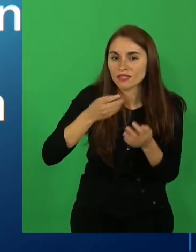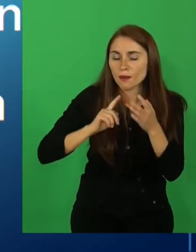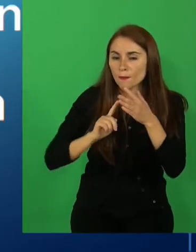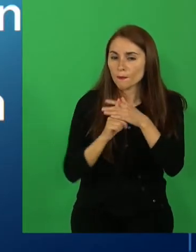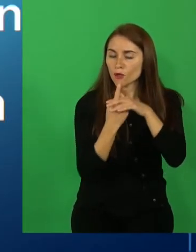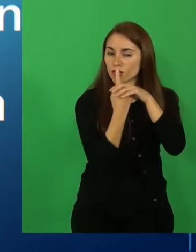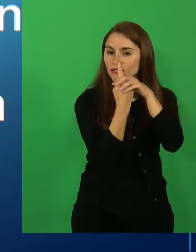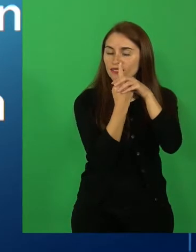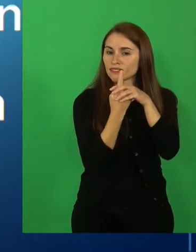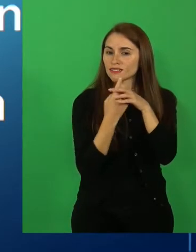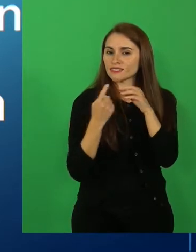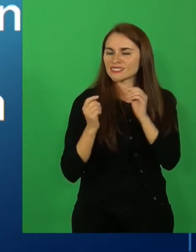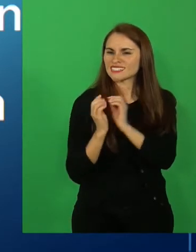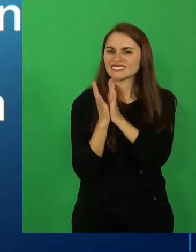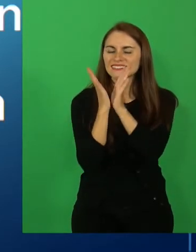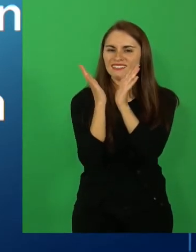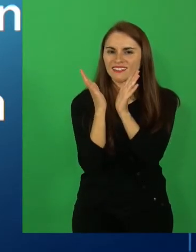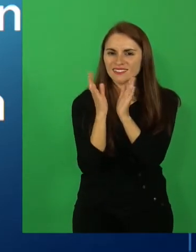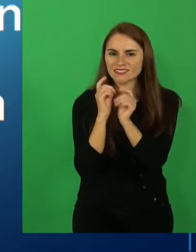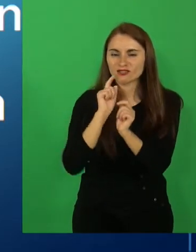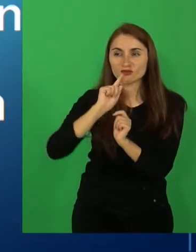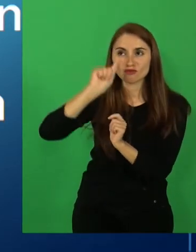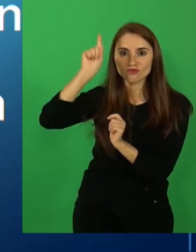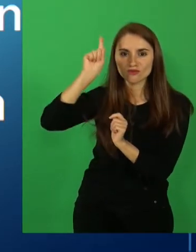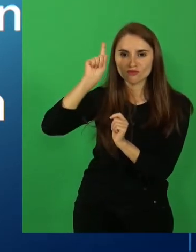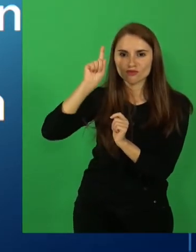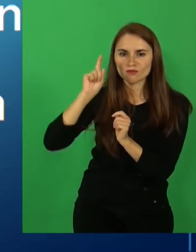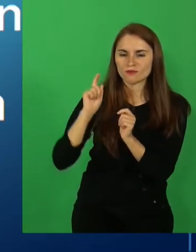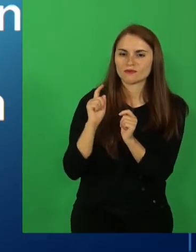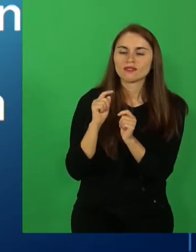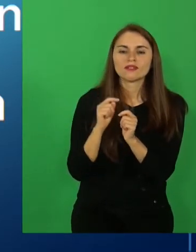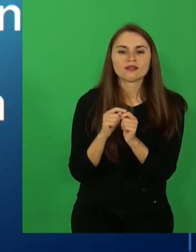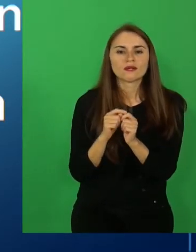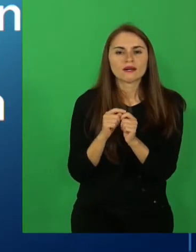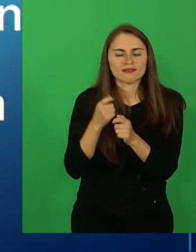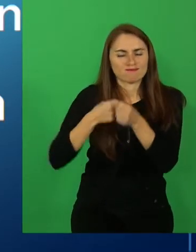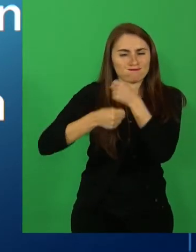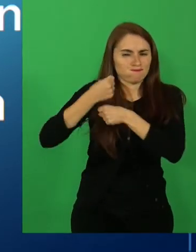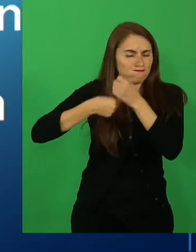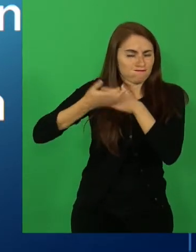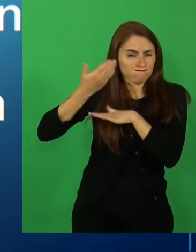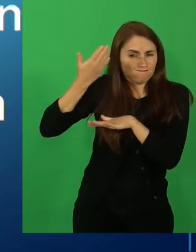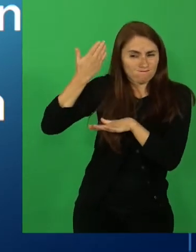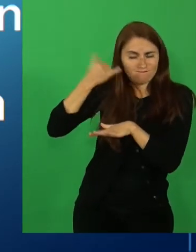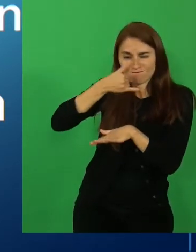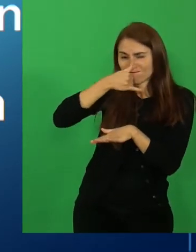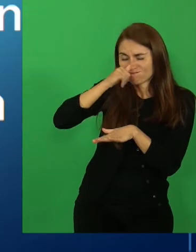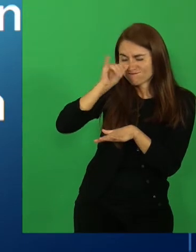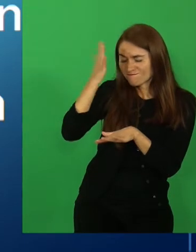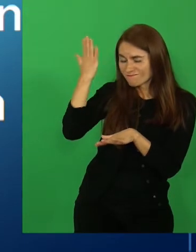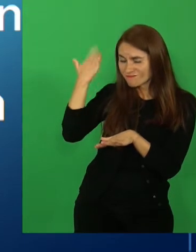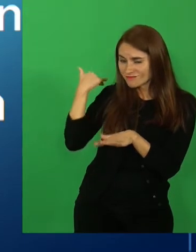originariamente sagrados. Fueron creados hace miles de años también